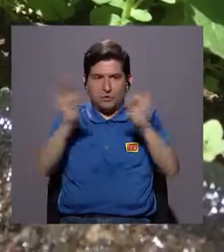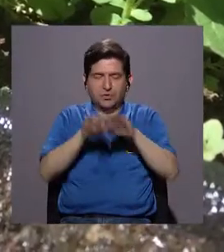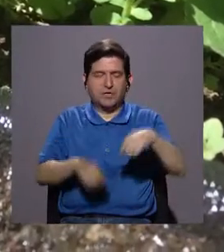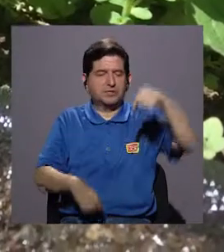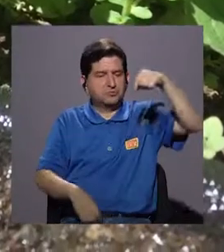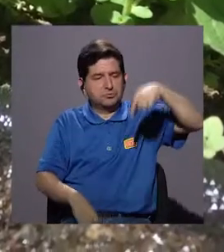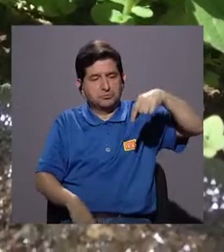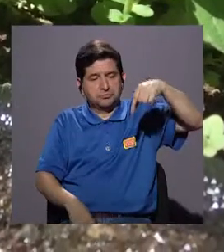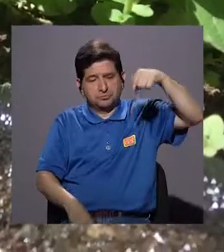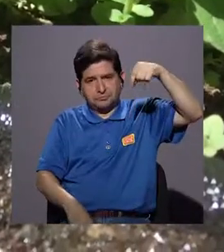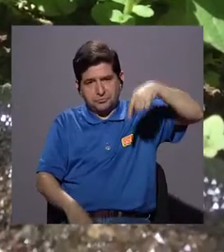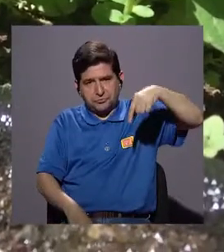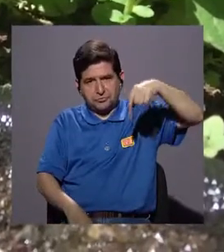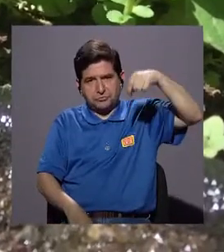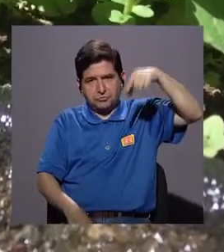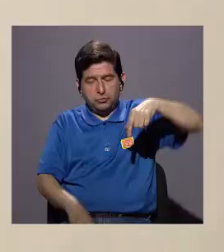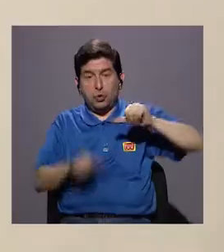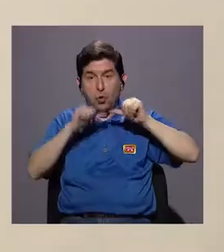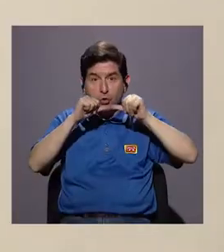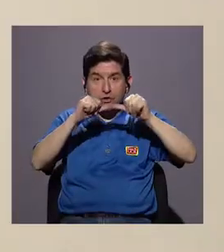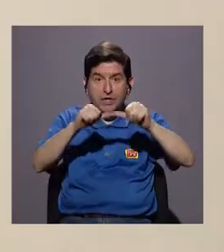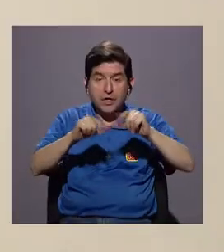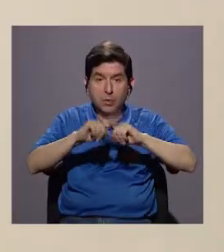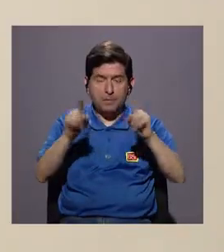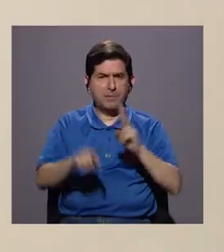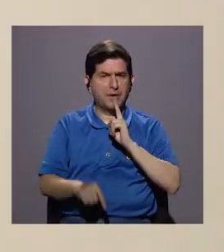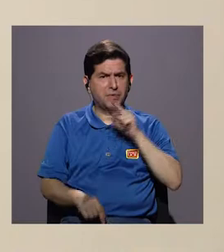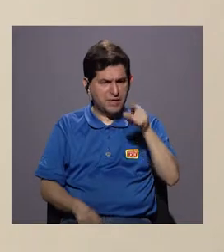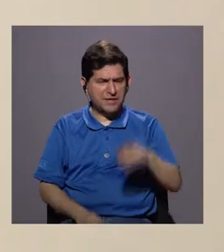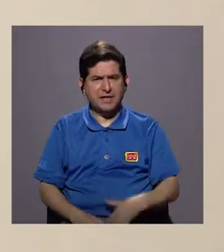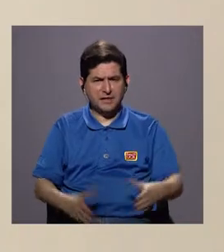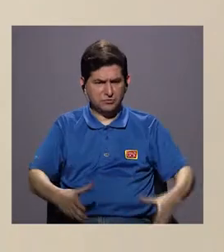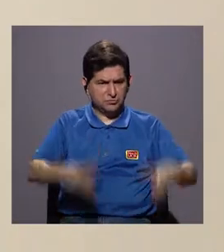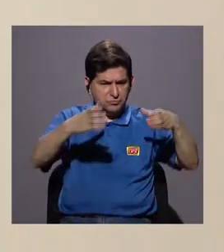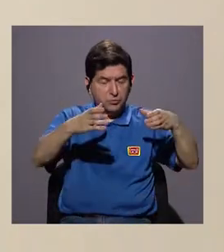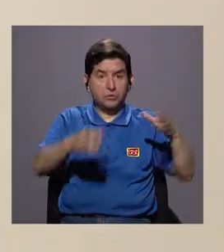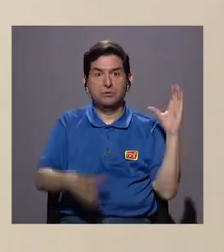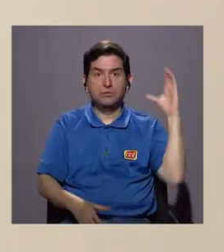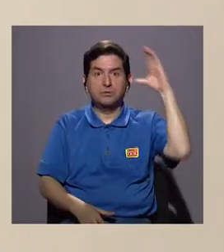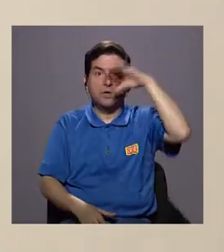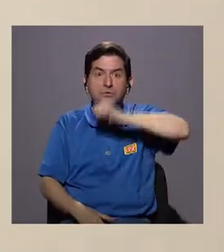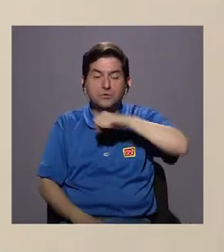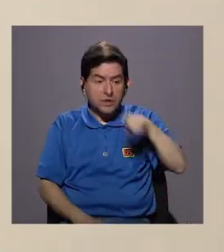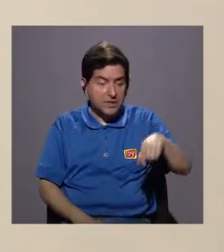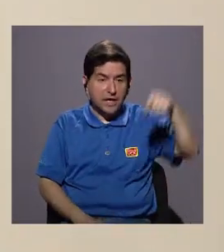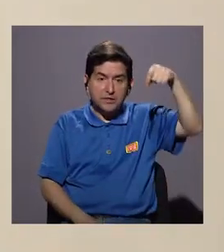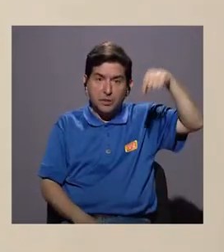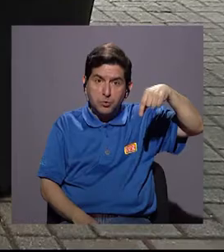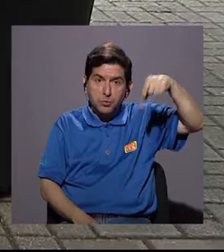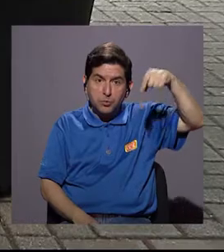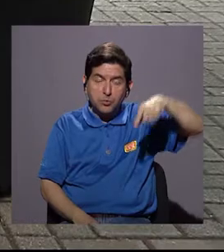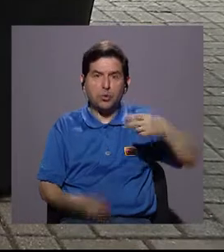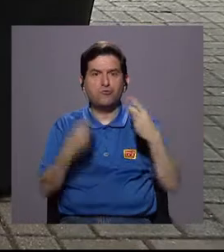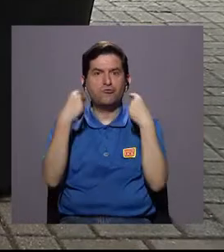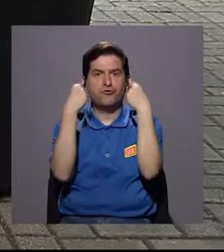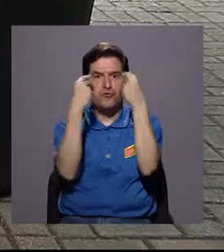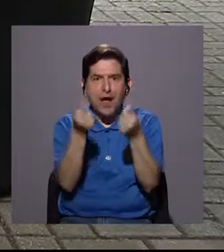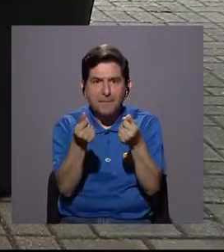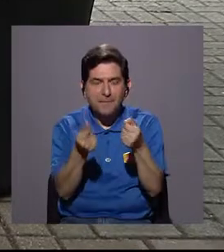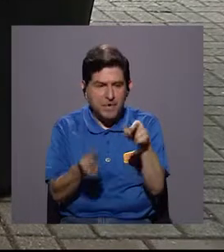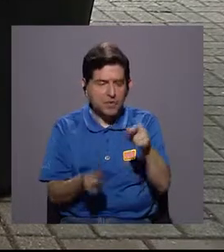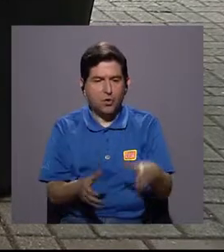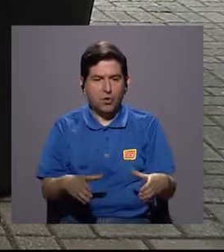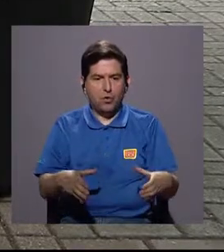a la gotita que está cayendo a cada rato. Pero si realmente pusiéramos un recipiente abajo, nos daríamos cuenta que esa gotita rápidamente